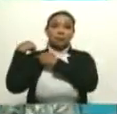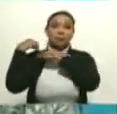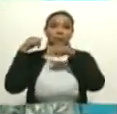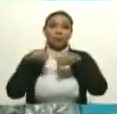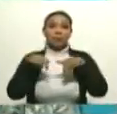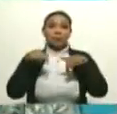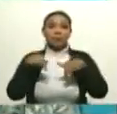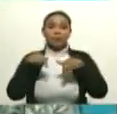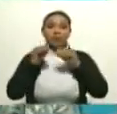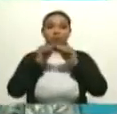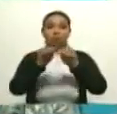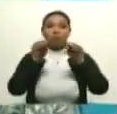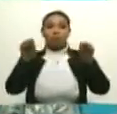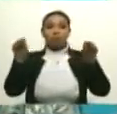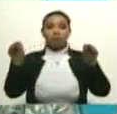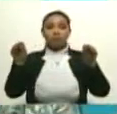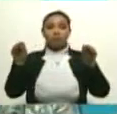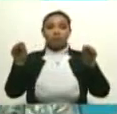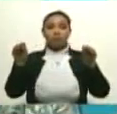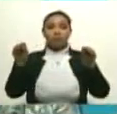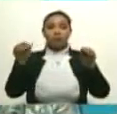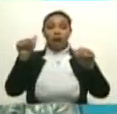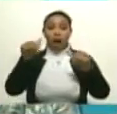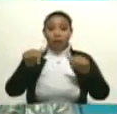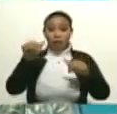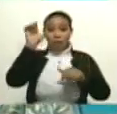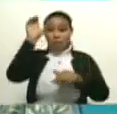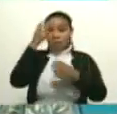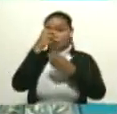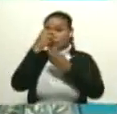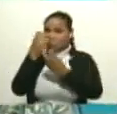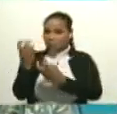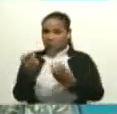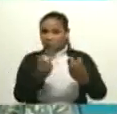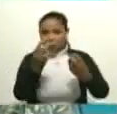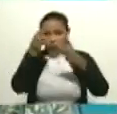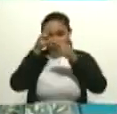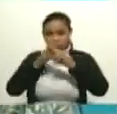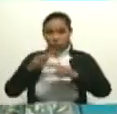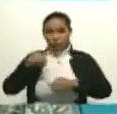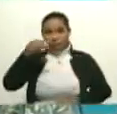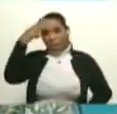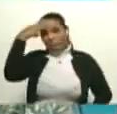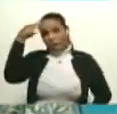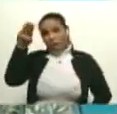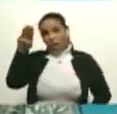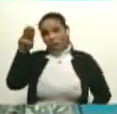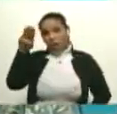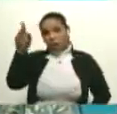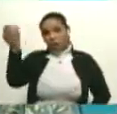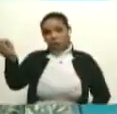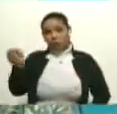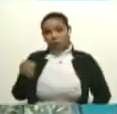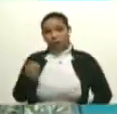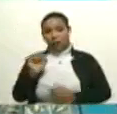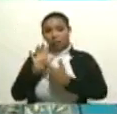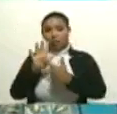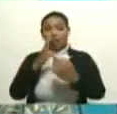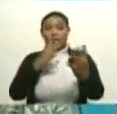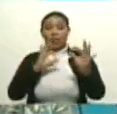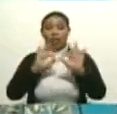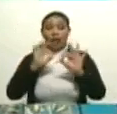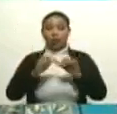convocatoria. Tuvimos como país invitado de honor este año a México, que nos trajo unas obras extraordinarias.